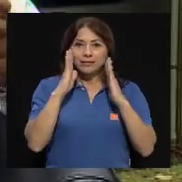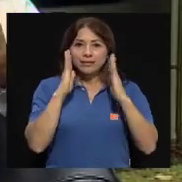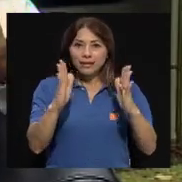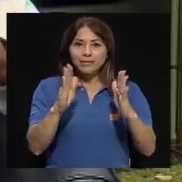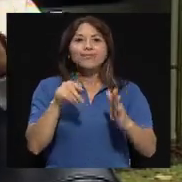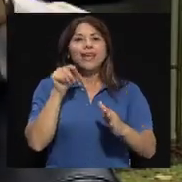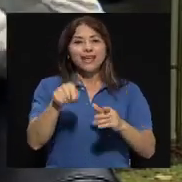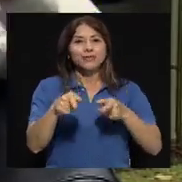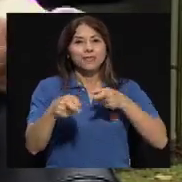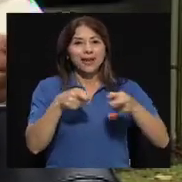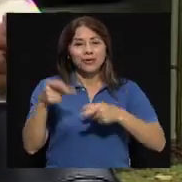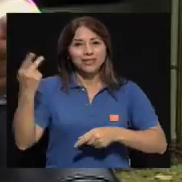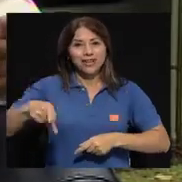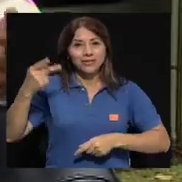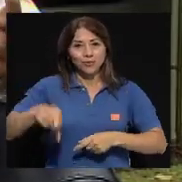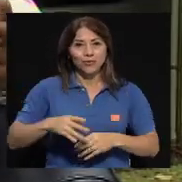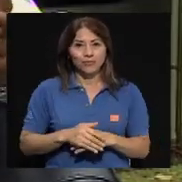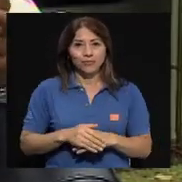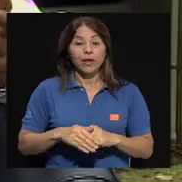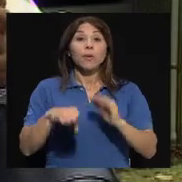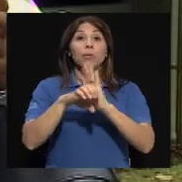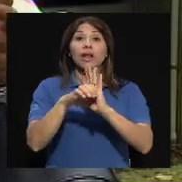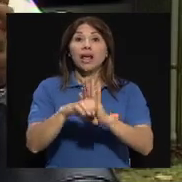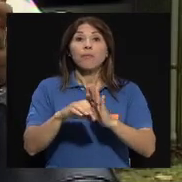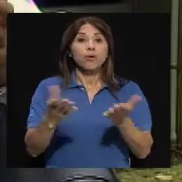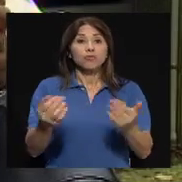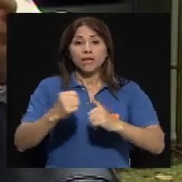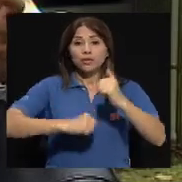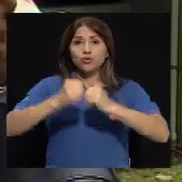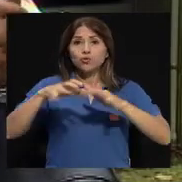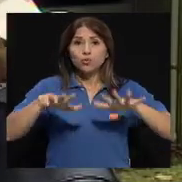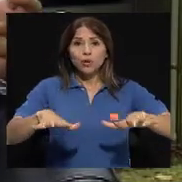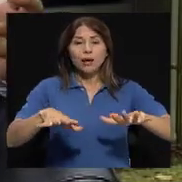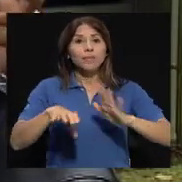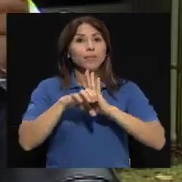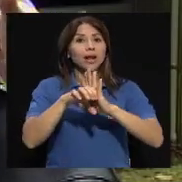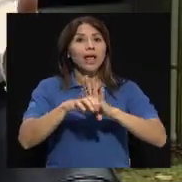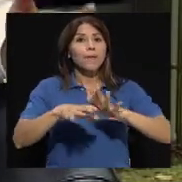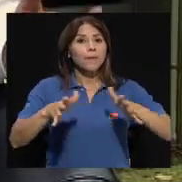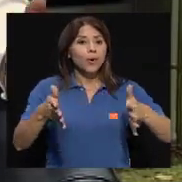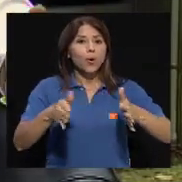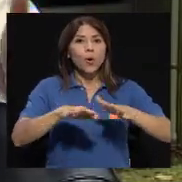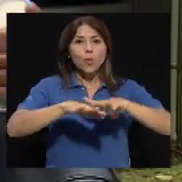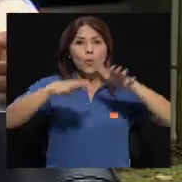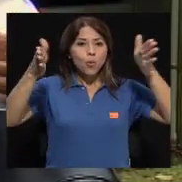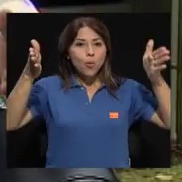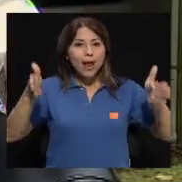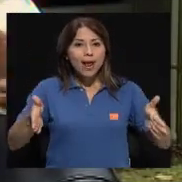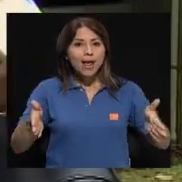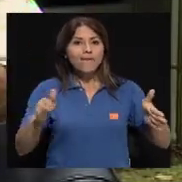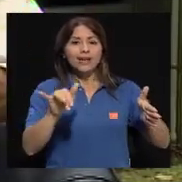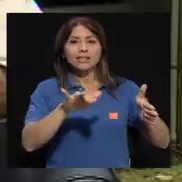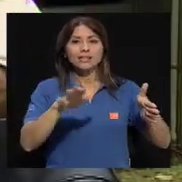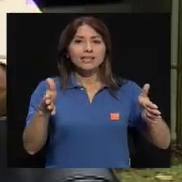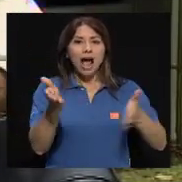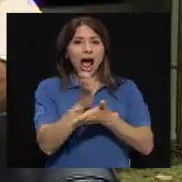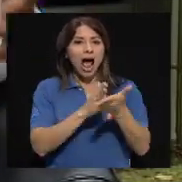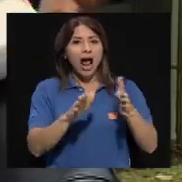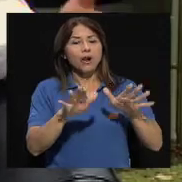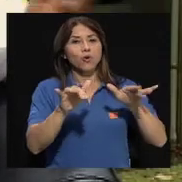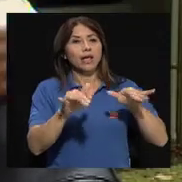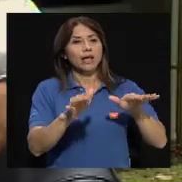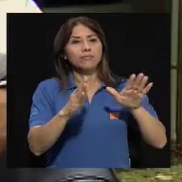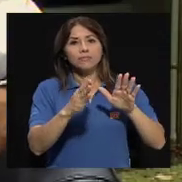vulnerabilidad, ya sea estructural, poniendo muebles que no estén anclados y que puedan caerle encima, o a manejar,